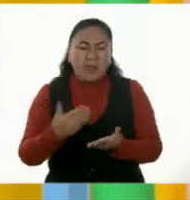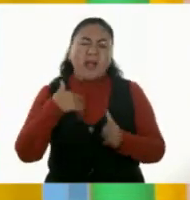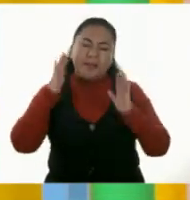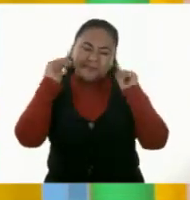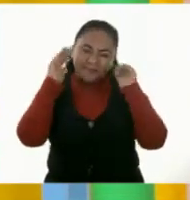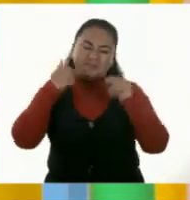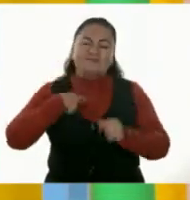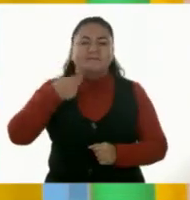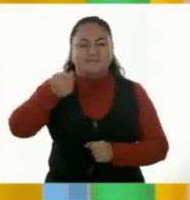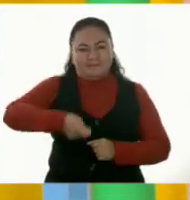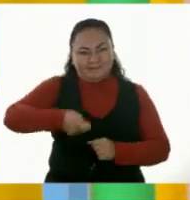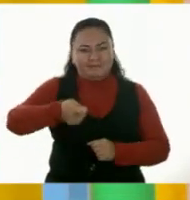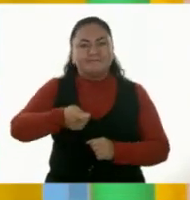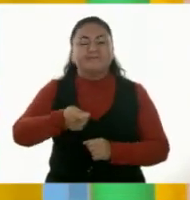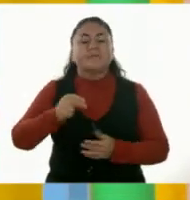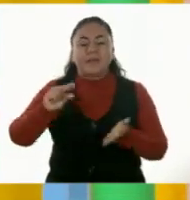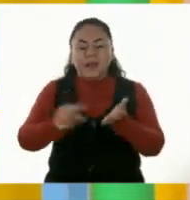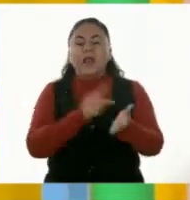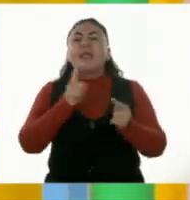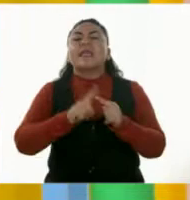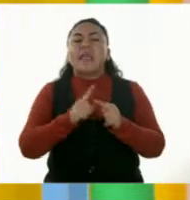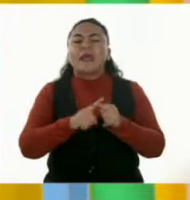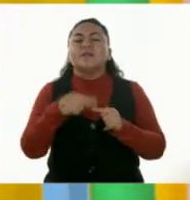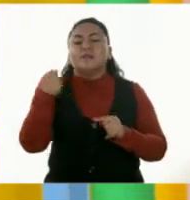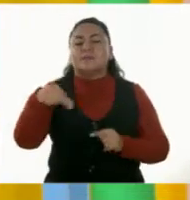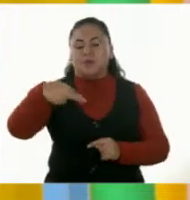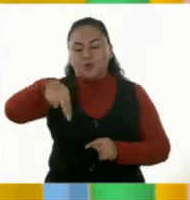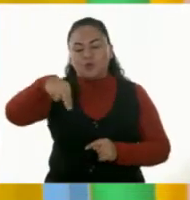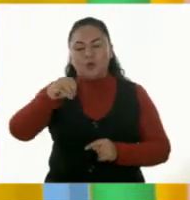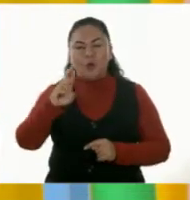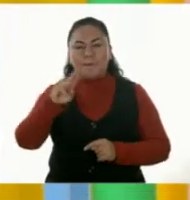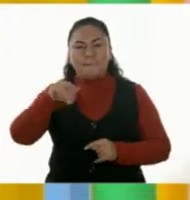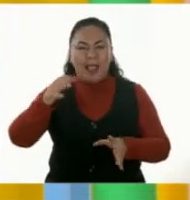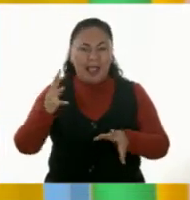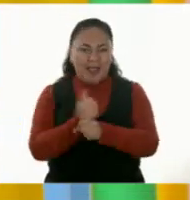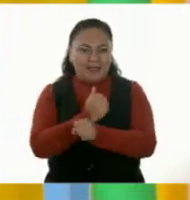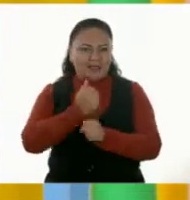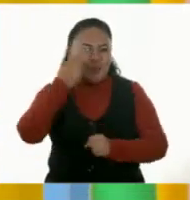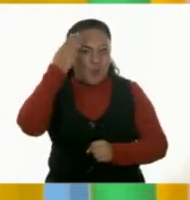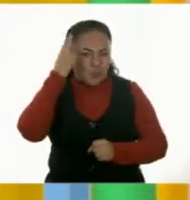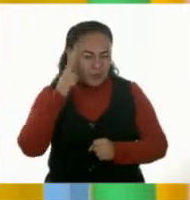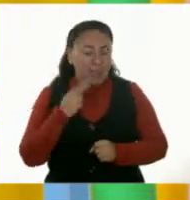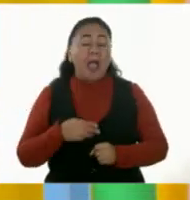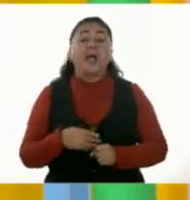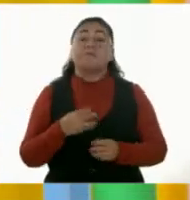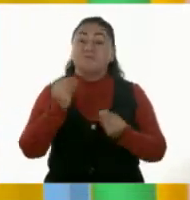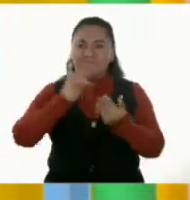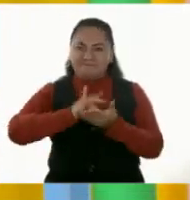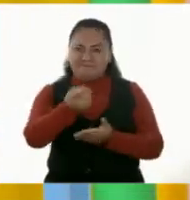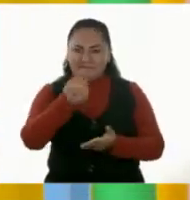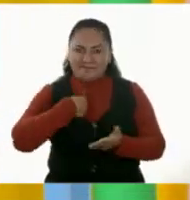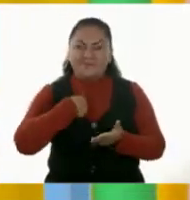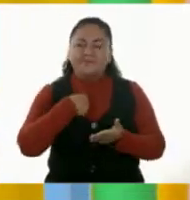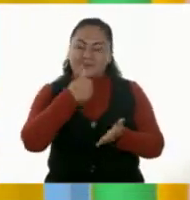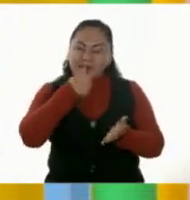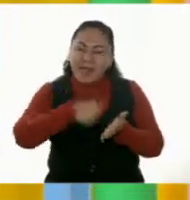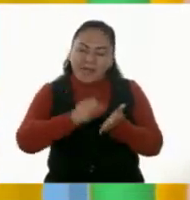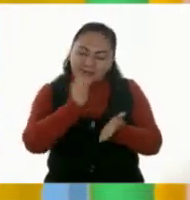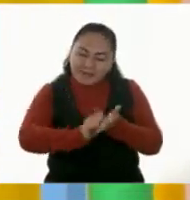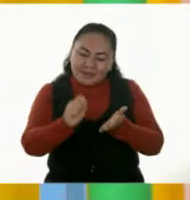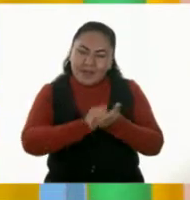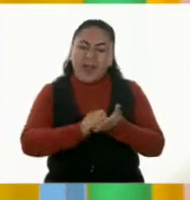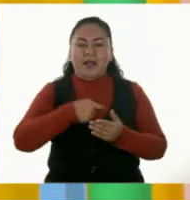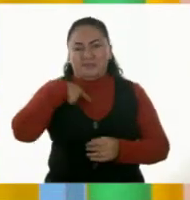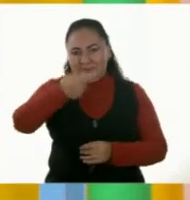Saludos a todas. Y firma Norma. Norma, pues muchas gracias por escribirnos y te mandamos saludos, desde luego. Pero